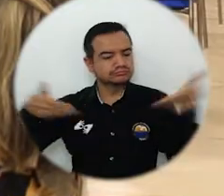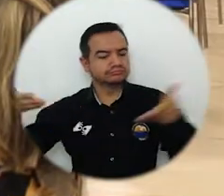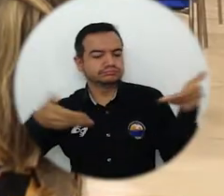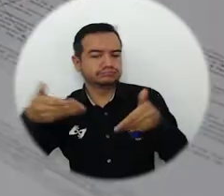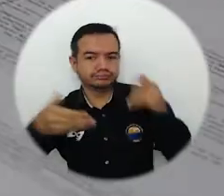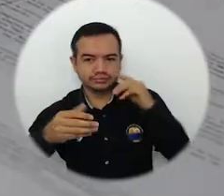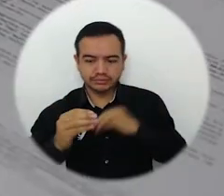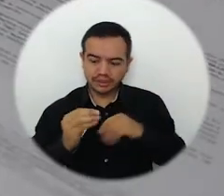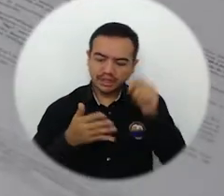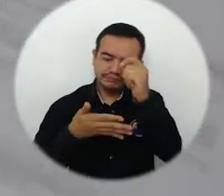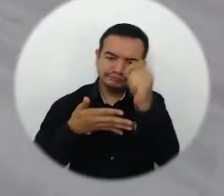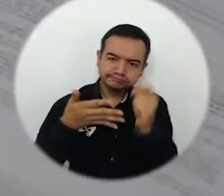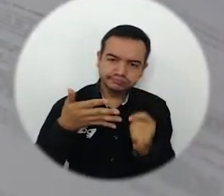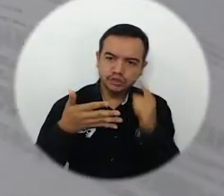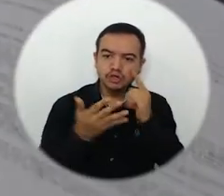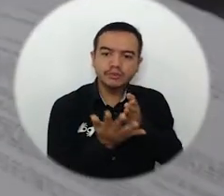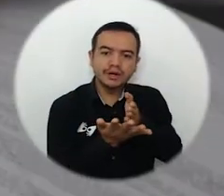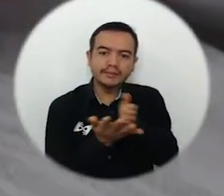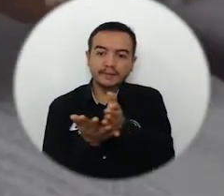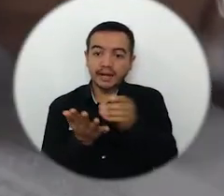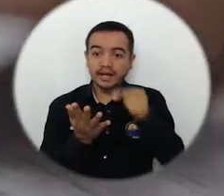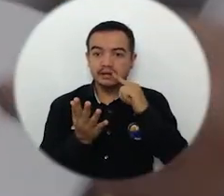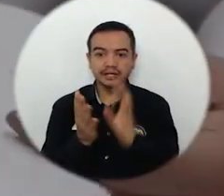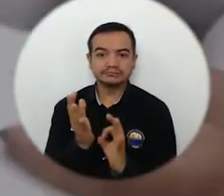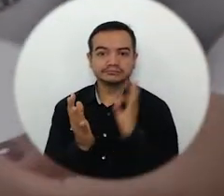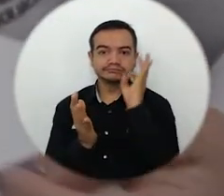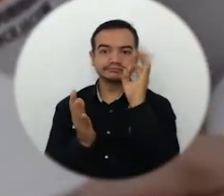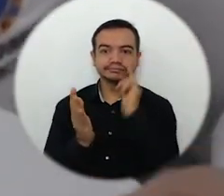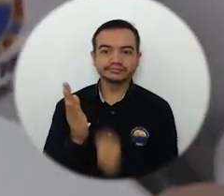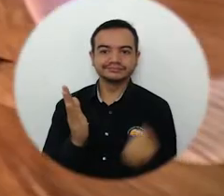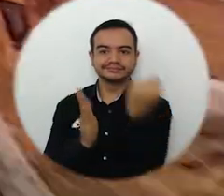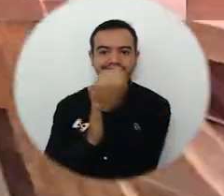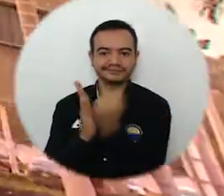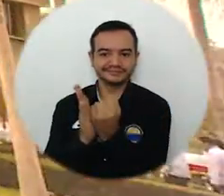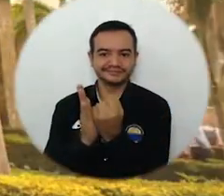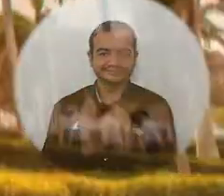en el proceso de autoevaluación para conseguir la acreditación en alta calidad.